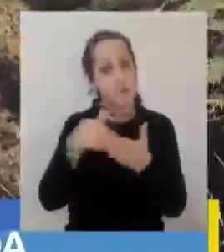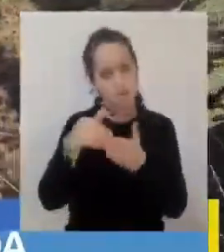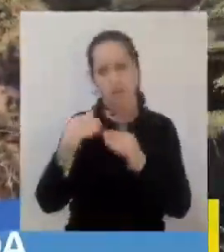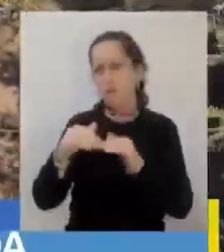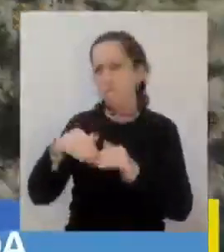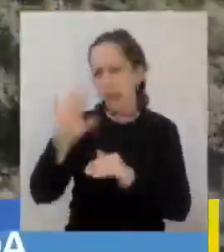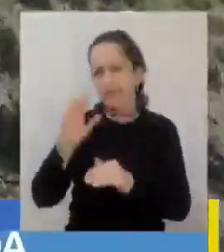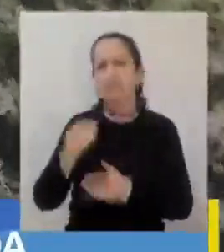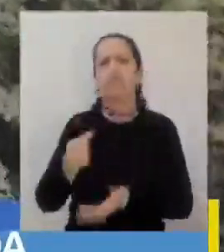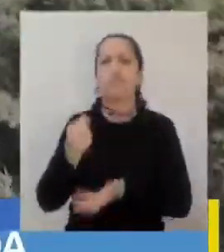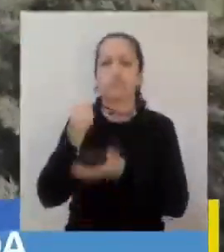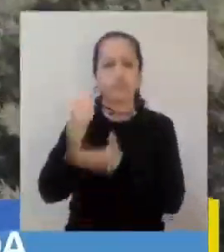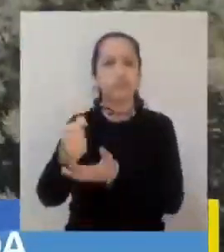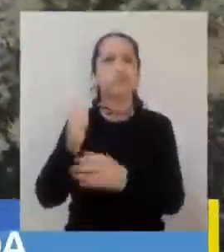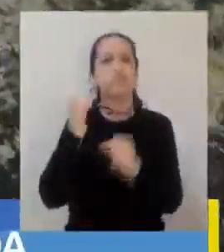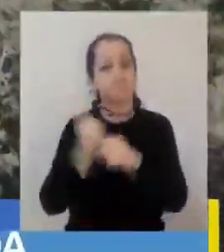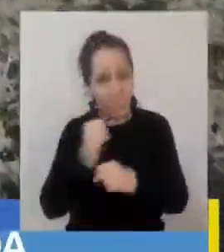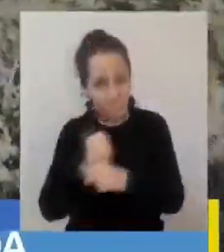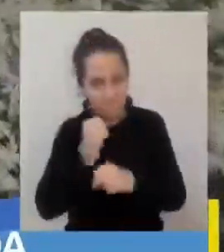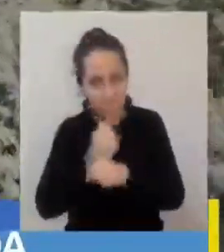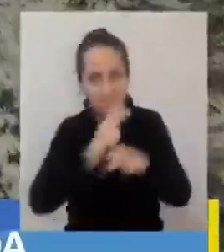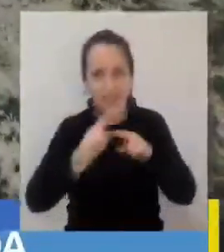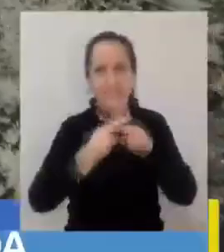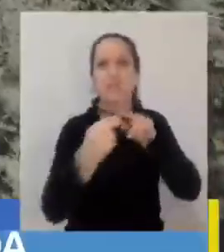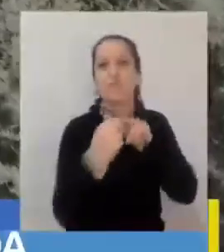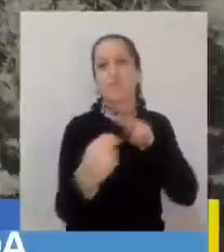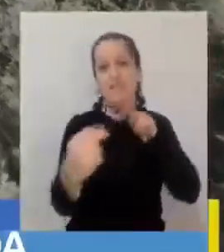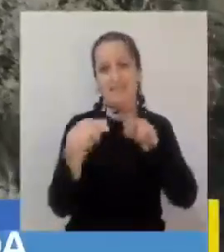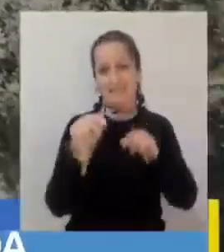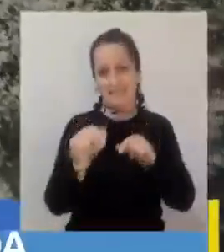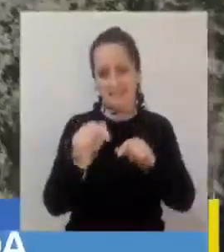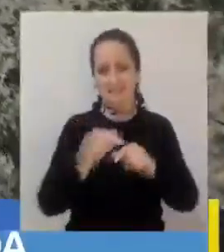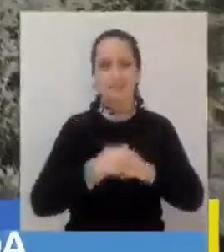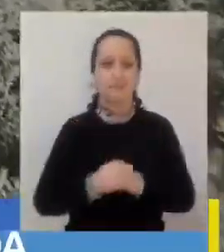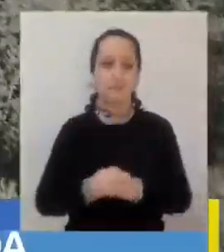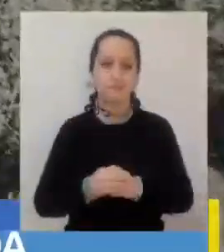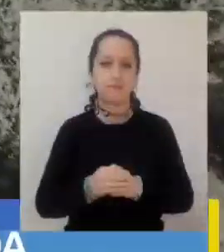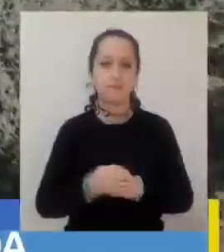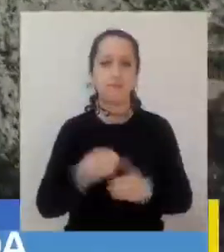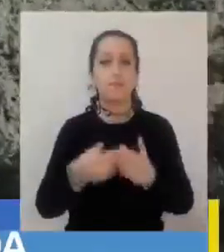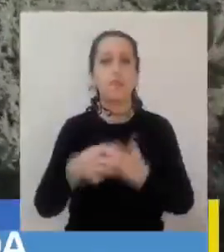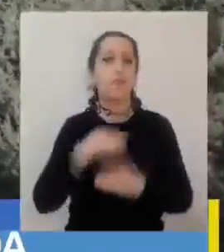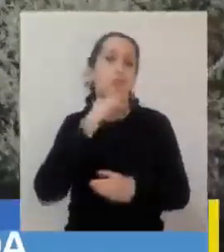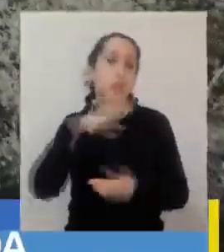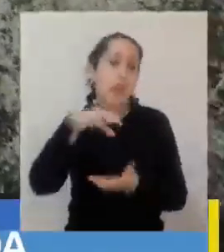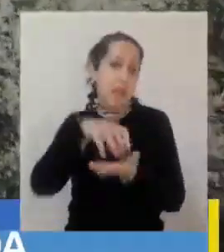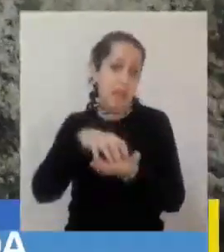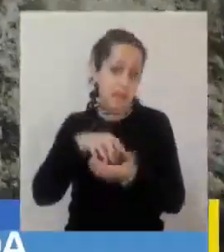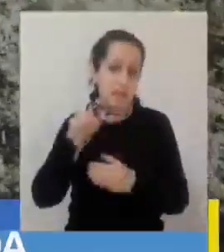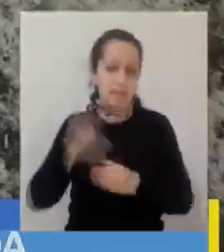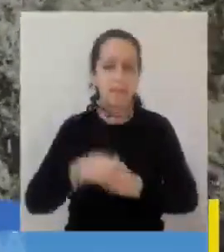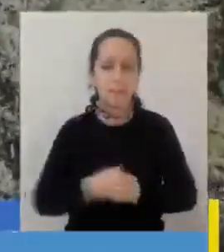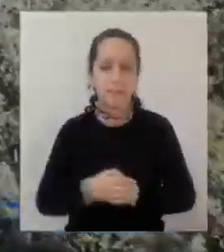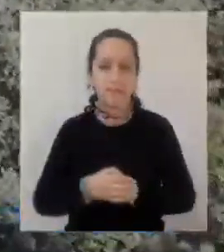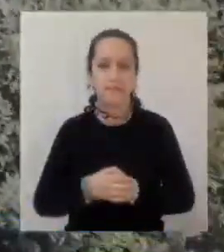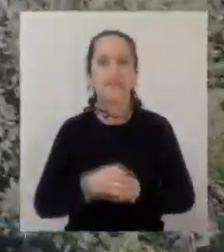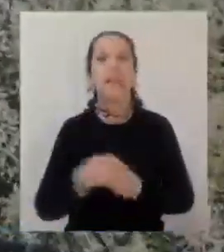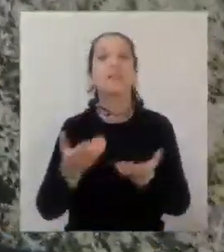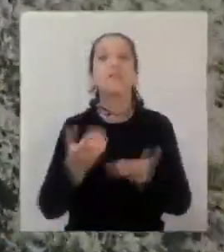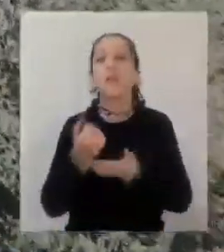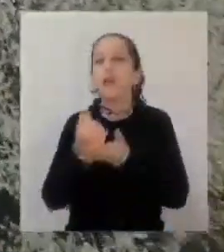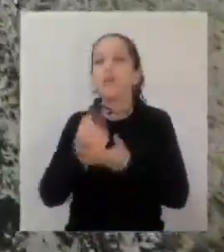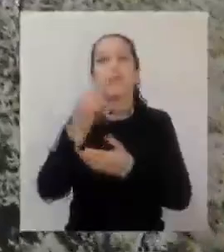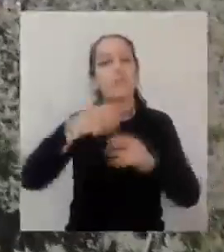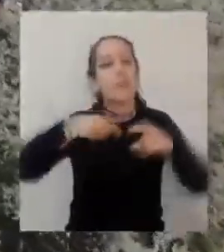se podrá ejecutar el proyecto de reposición de esta infraestructura en el sector rural de la comuna, la cual beneficiará